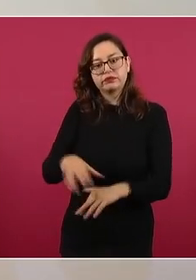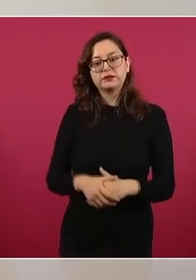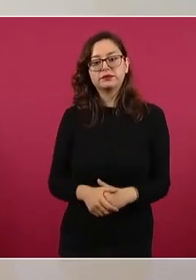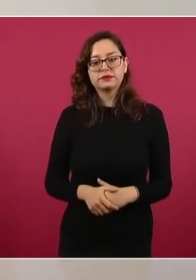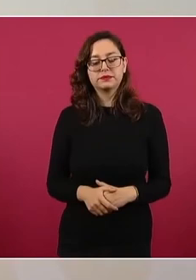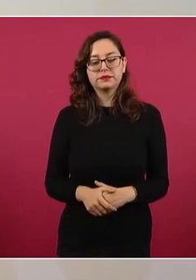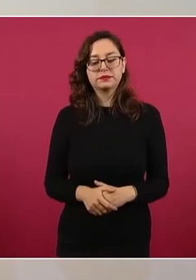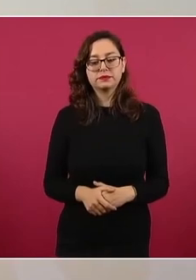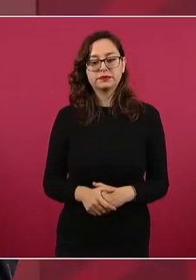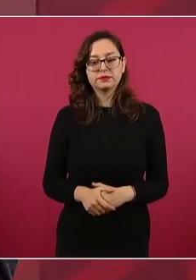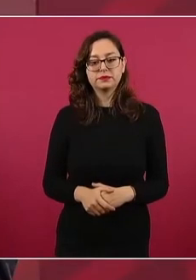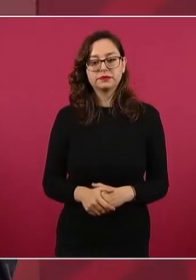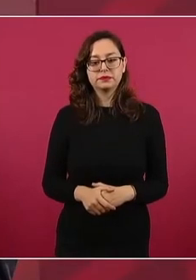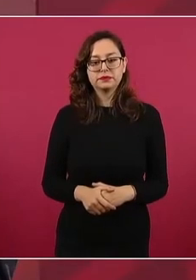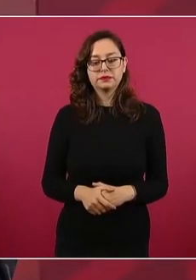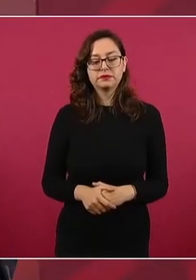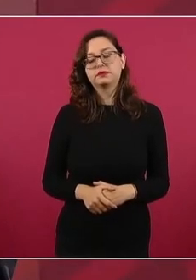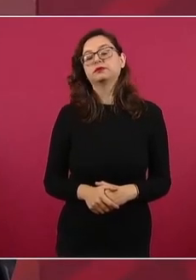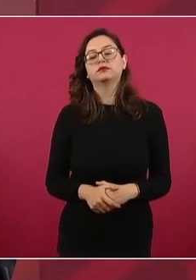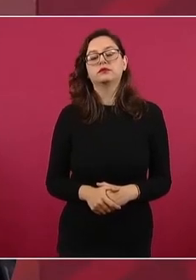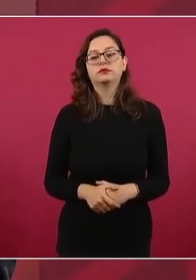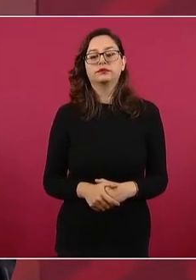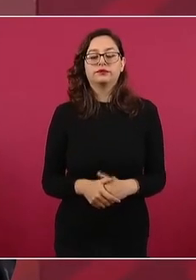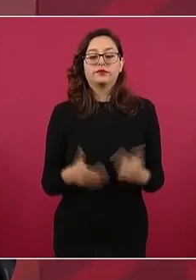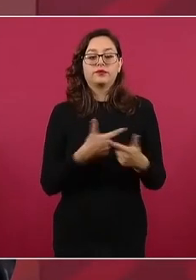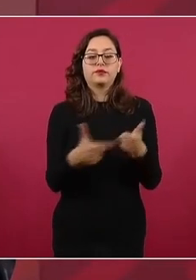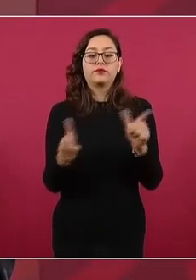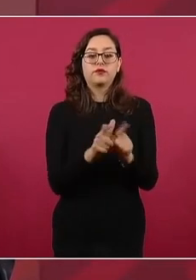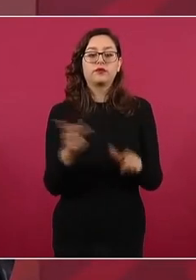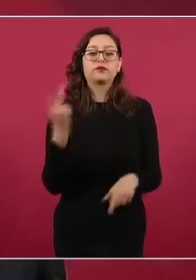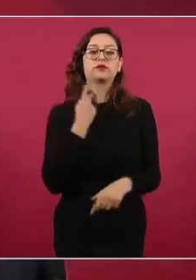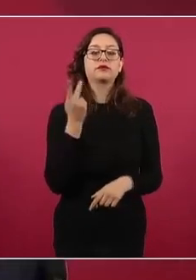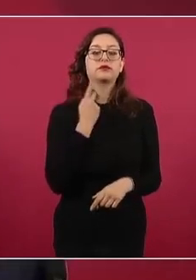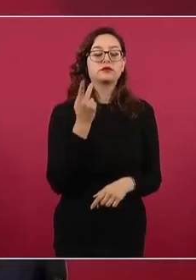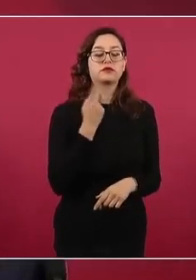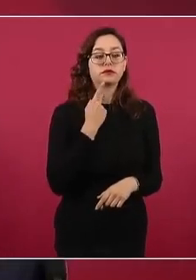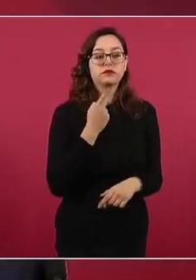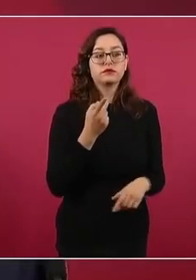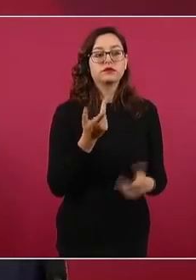Y esto aplica para todos los partidos, ojalá y todos los partidos